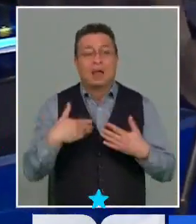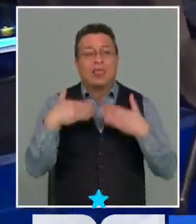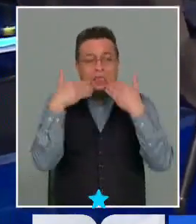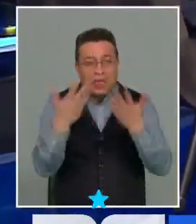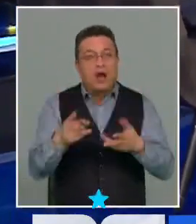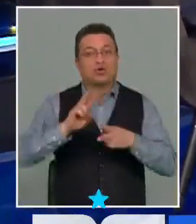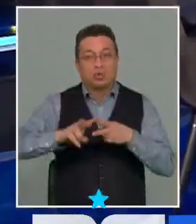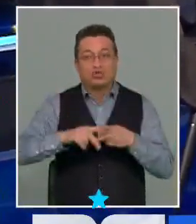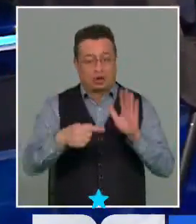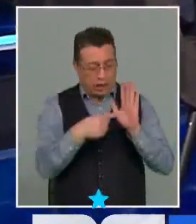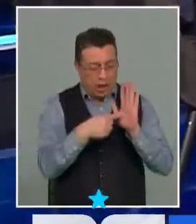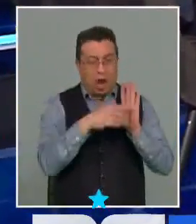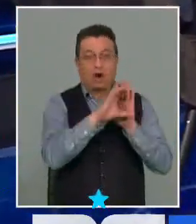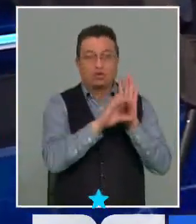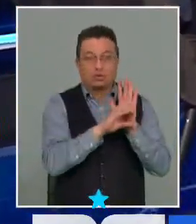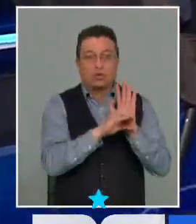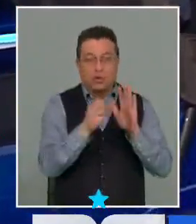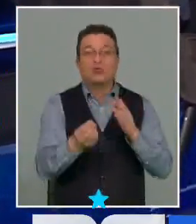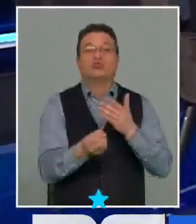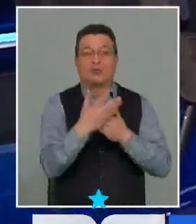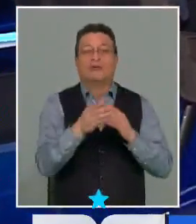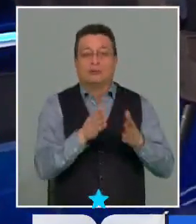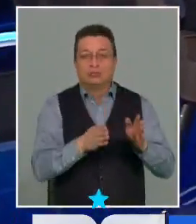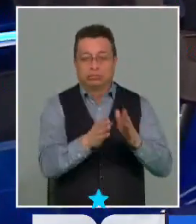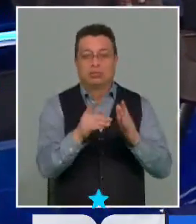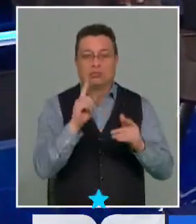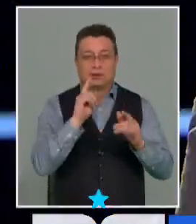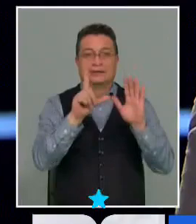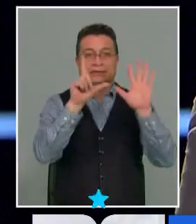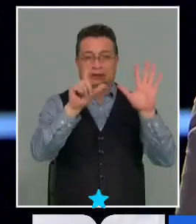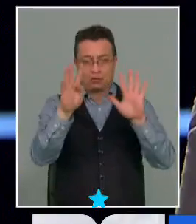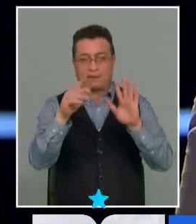solución y aquí tenemos un camino de solución que es el 79 y el 28